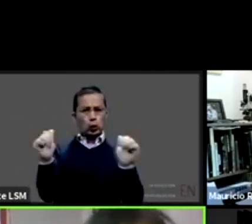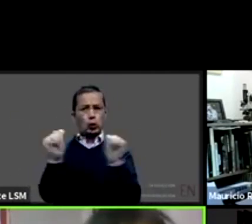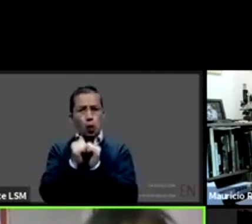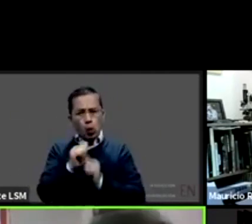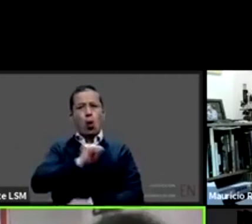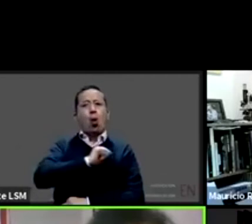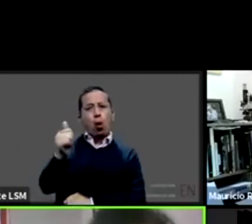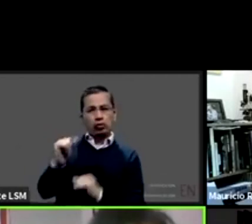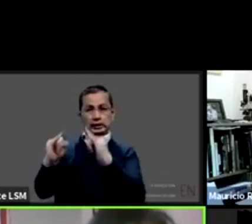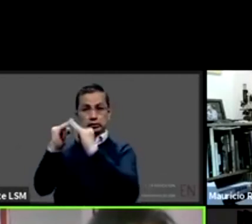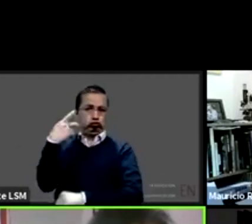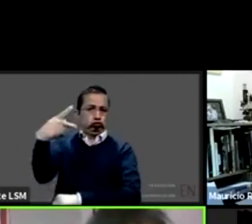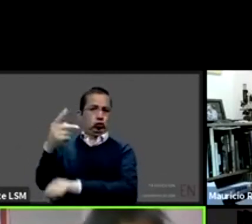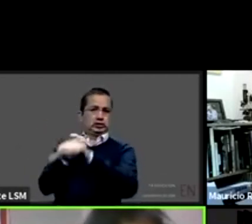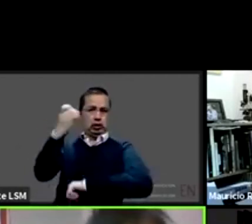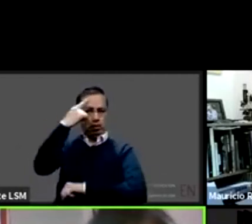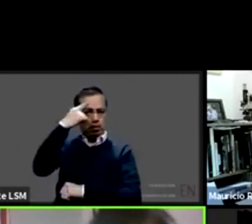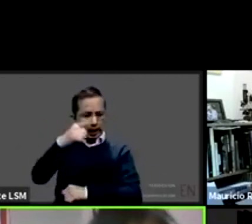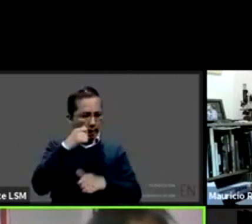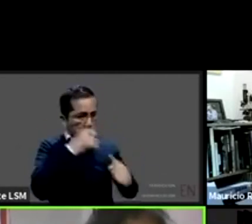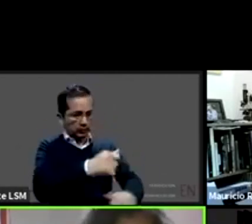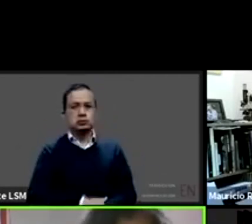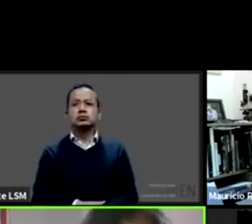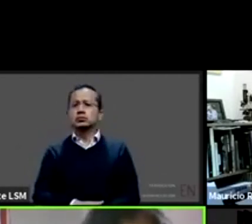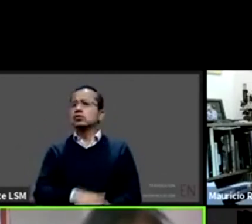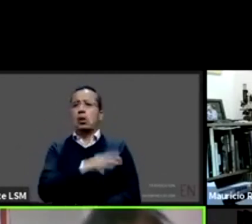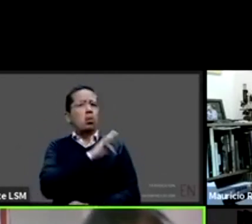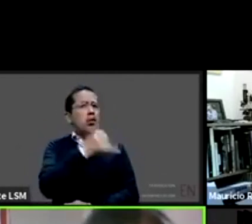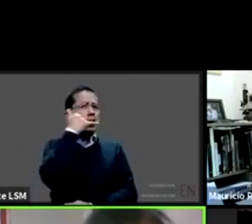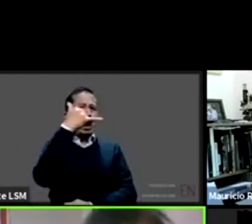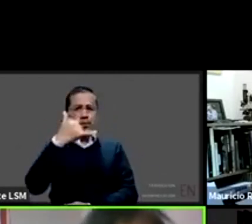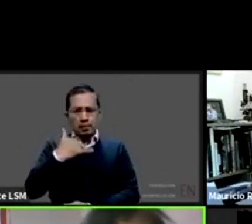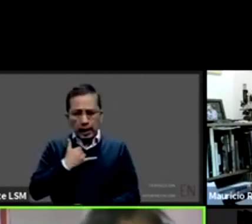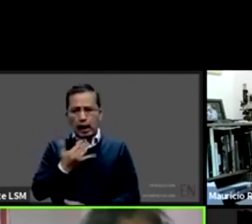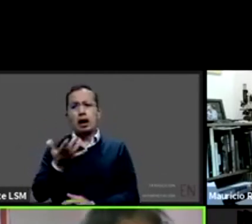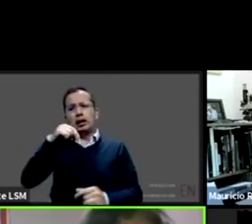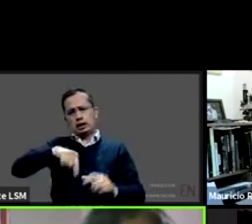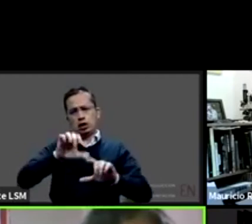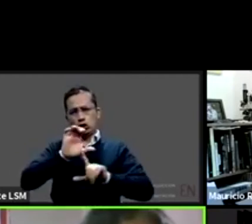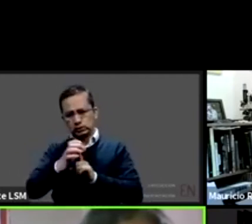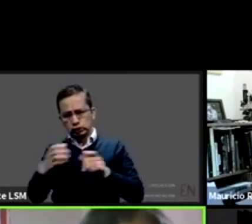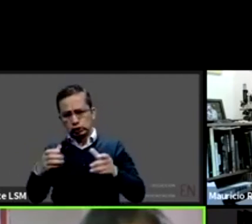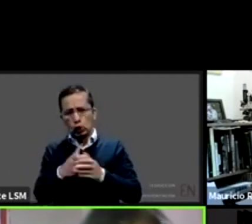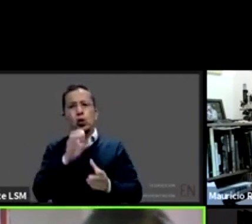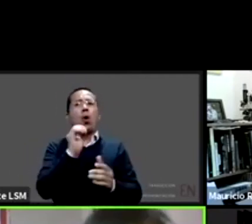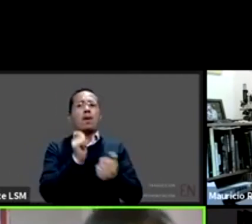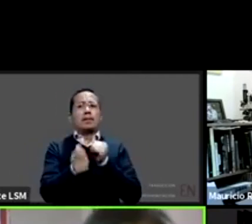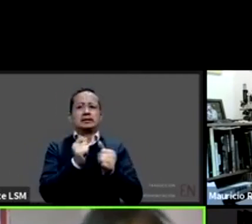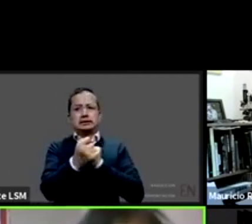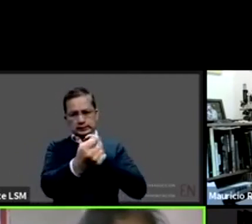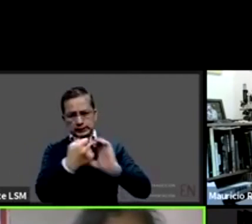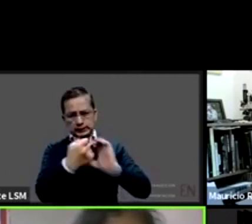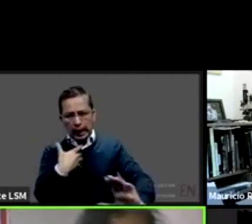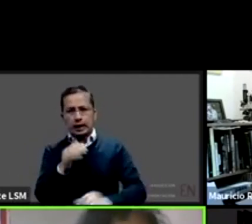hay hay líneas que hablen por teléfono que manden el mensaje y nosotros lo que intentamos hacer